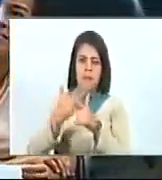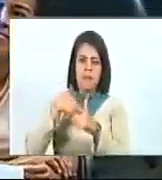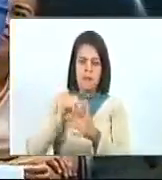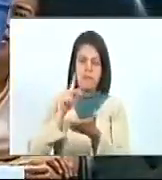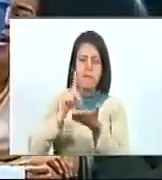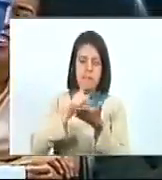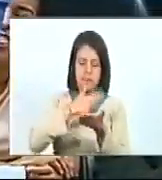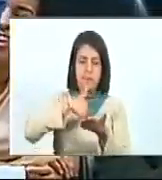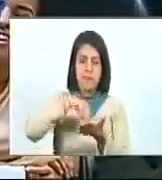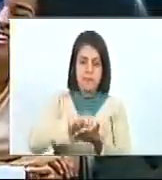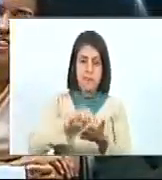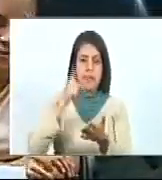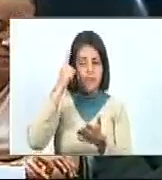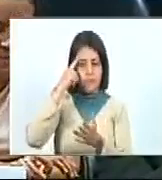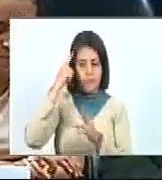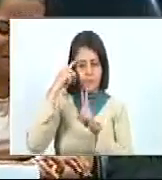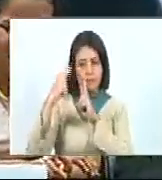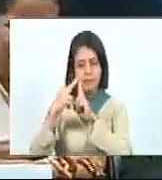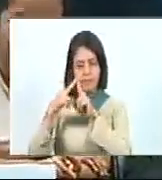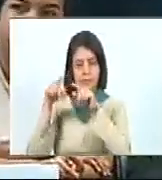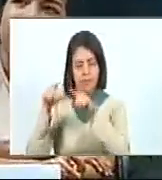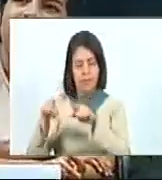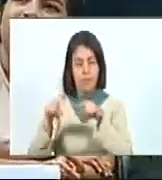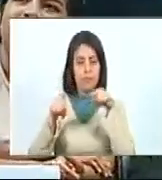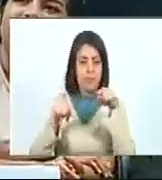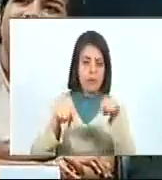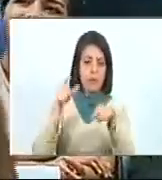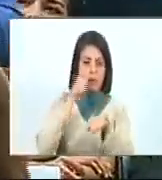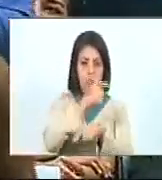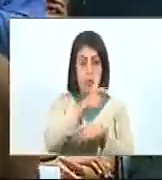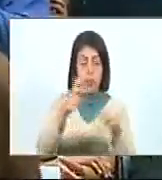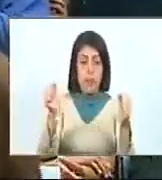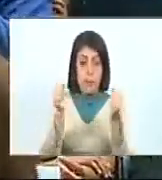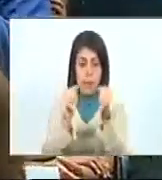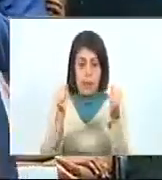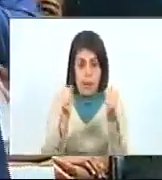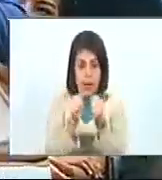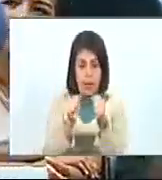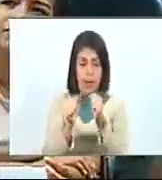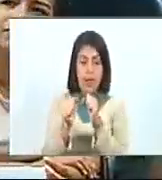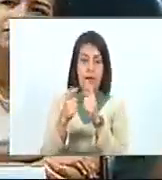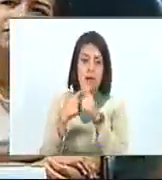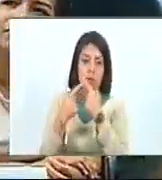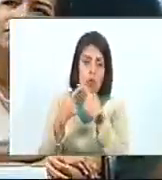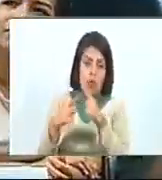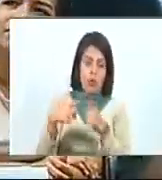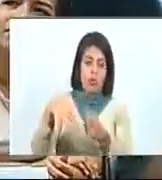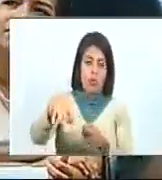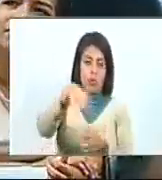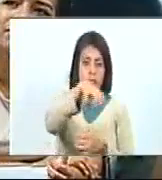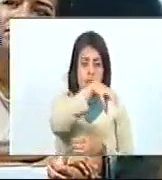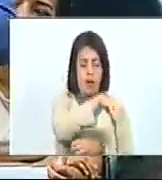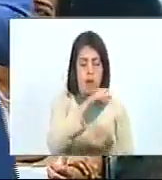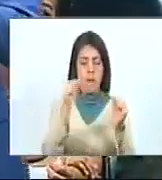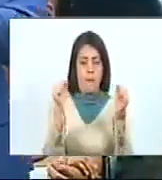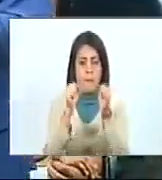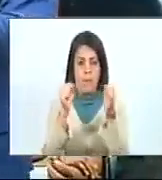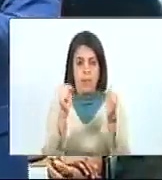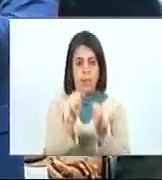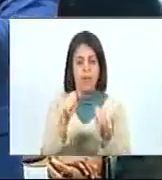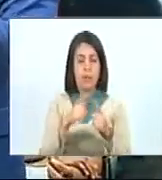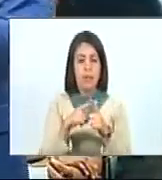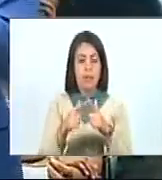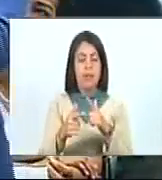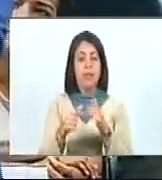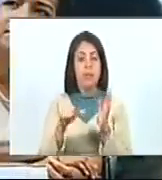corresponde a nosotros reconocer la parte del pueblo andino, de todo el occidente, de Mérida, de